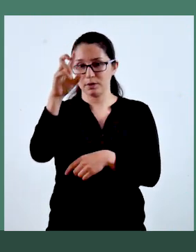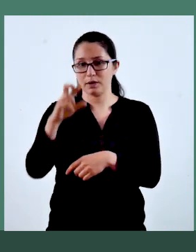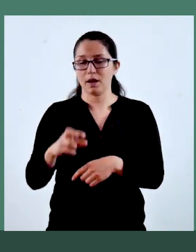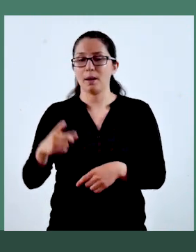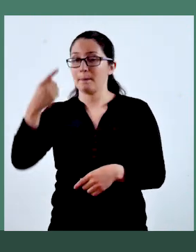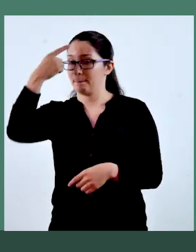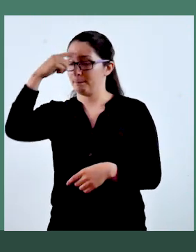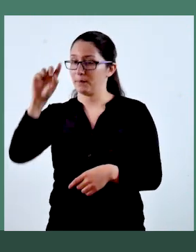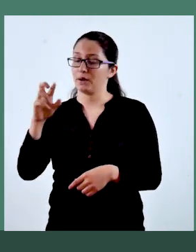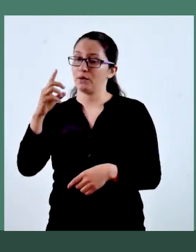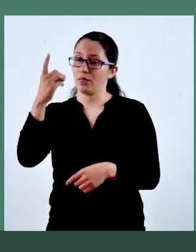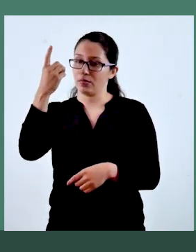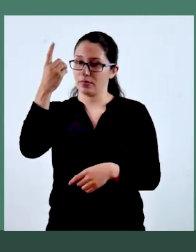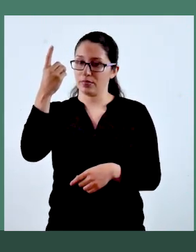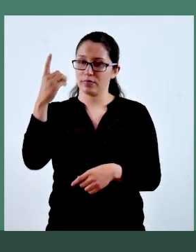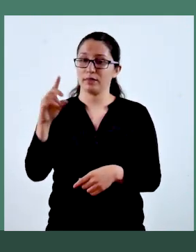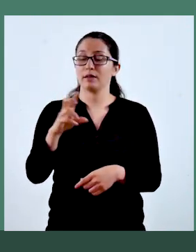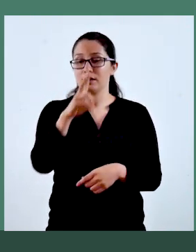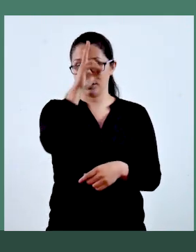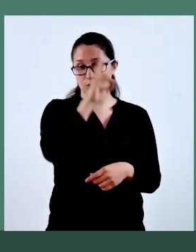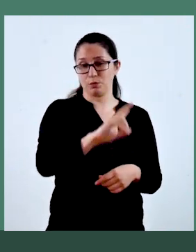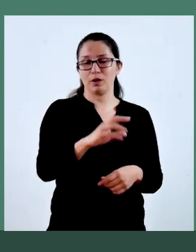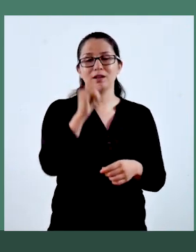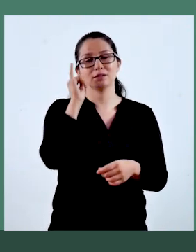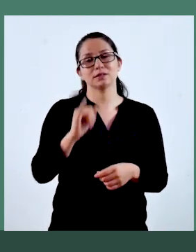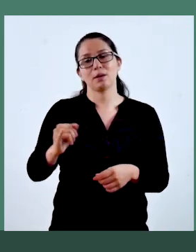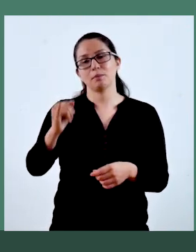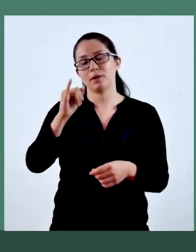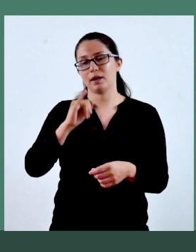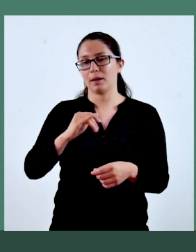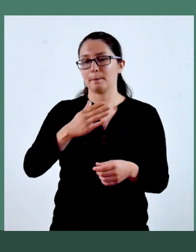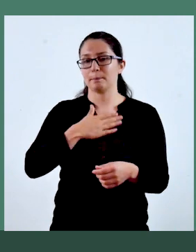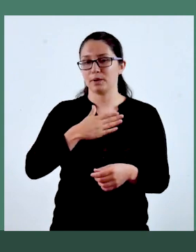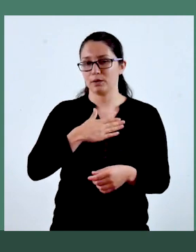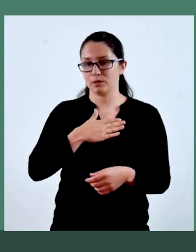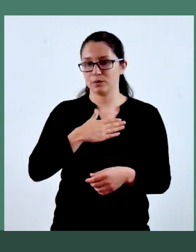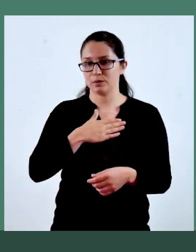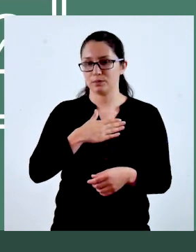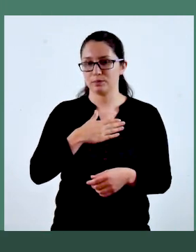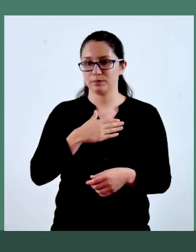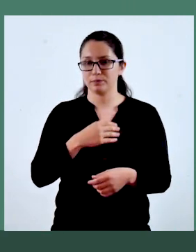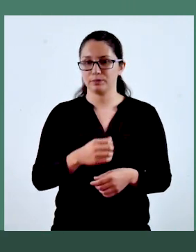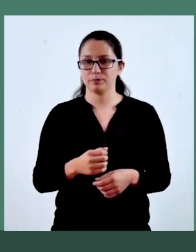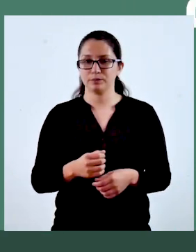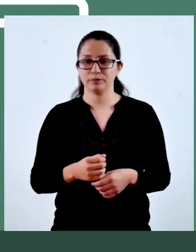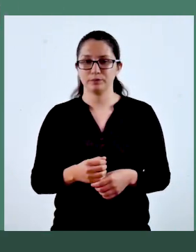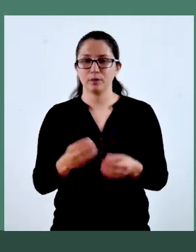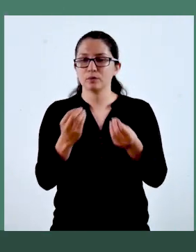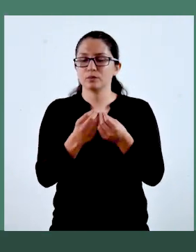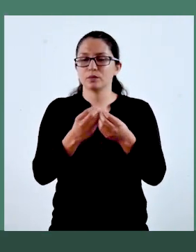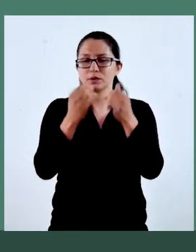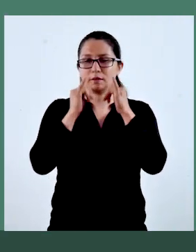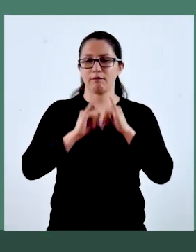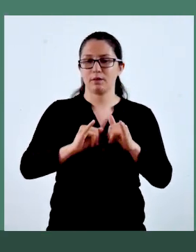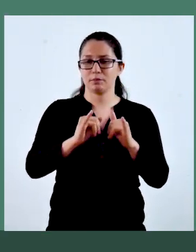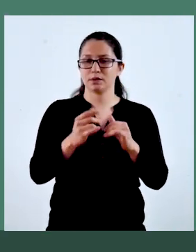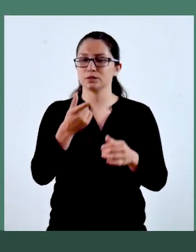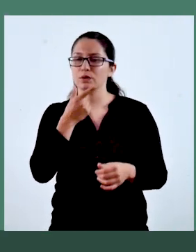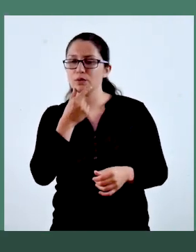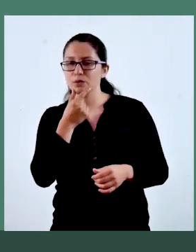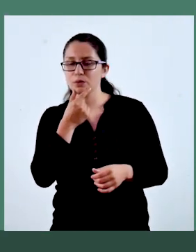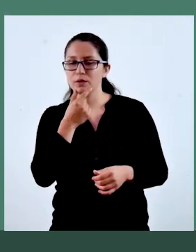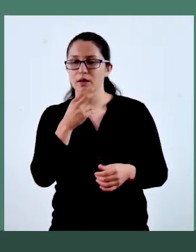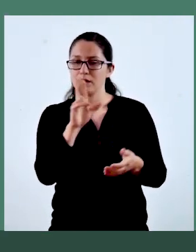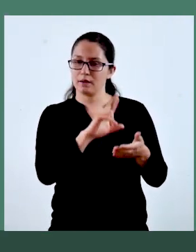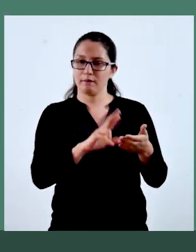los derechos morales que son intransferibles y siempre pertenecerán al autor. Mucha información. ¿Te quedaste con